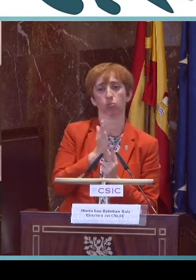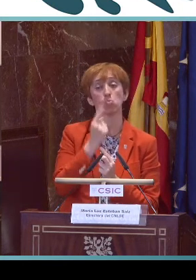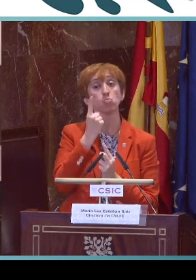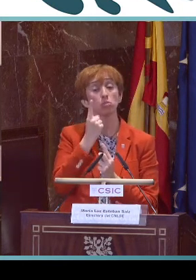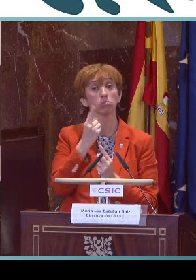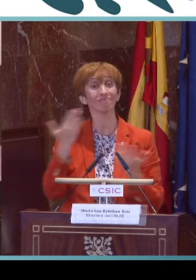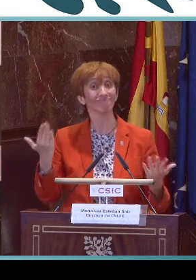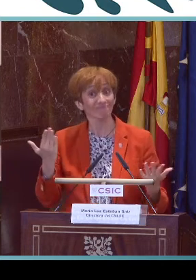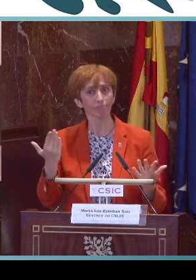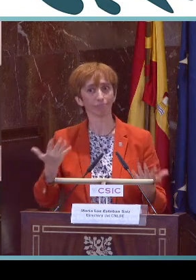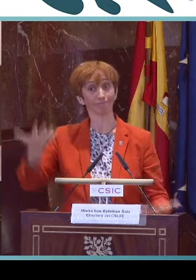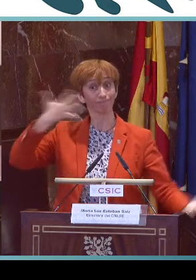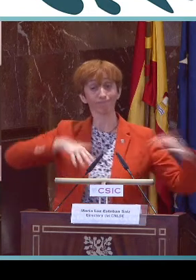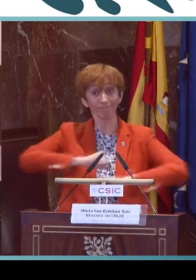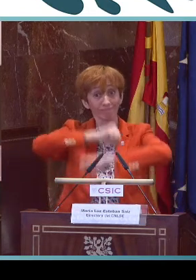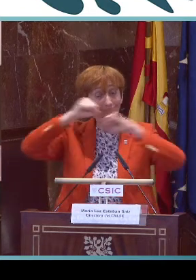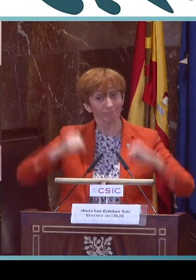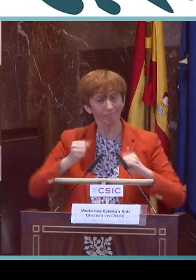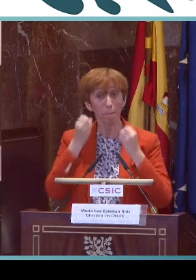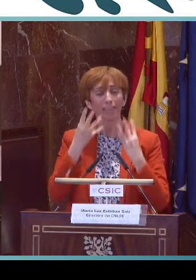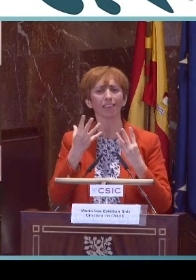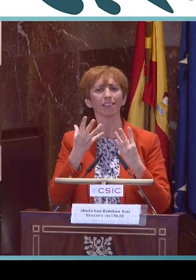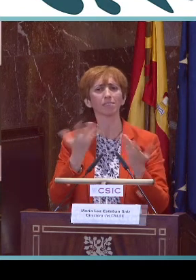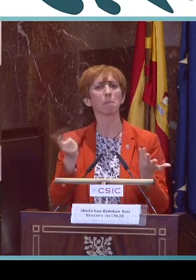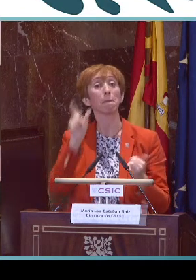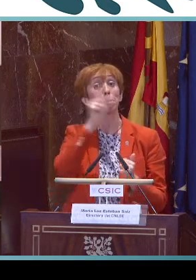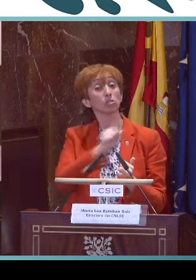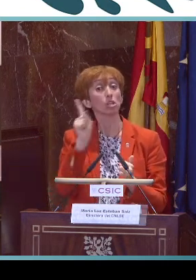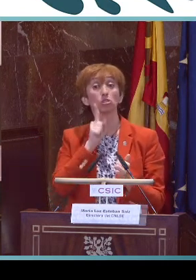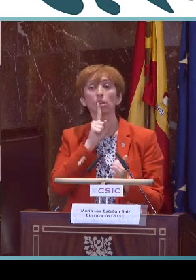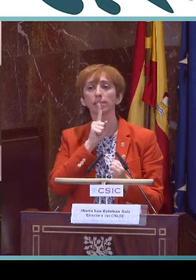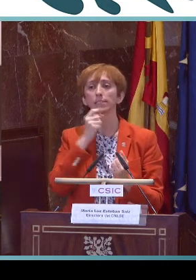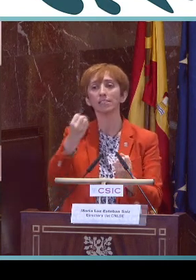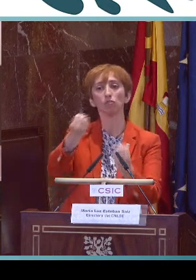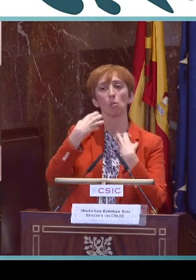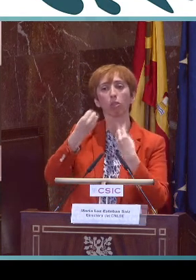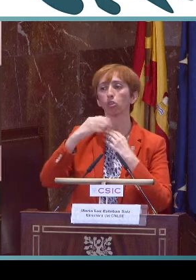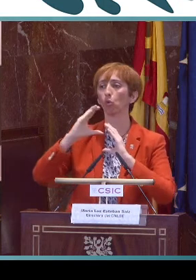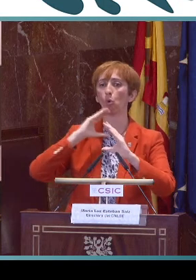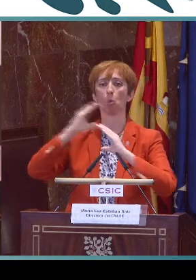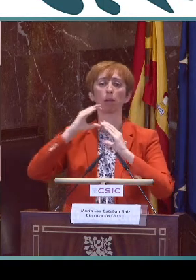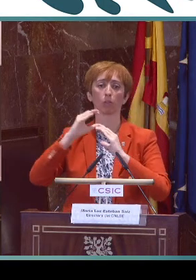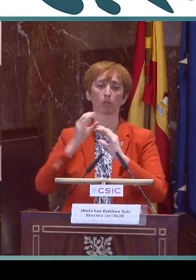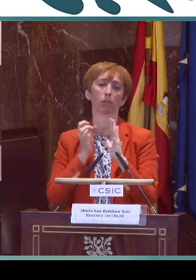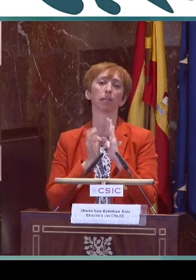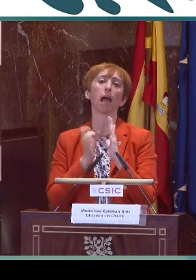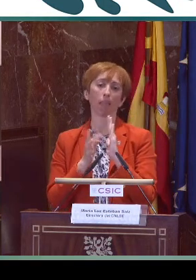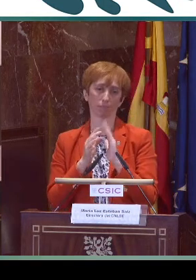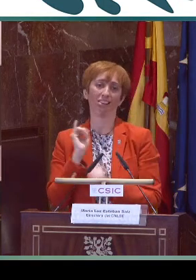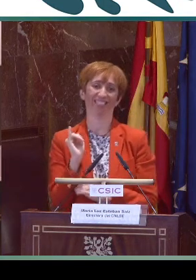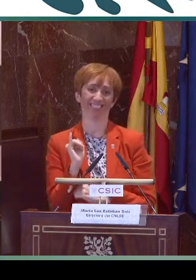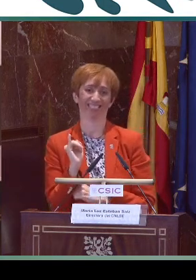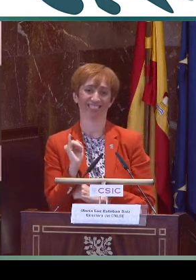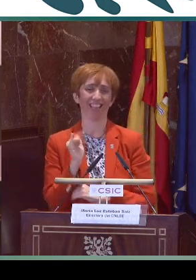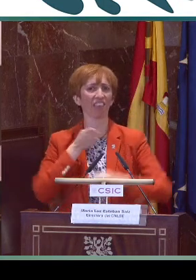Creo que la importancia de este tema tiene dos vías. Es decir, por un lado, las personas